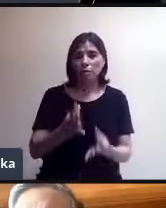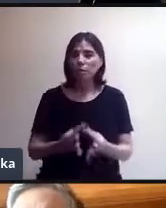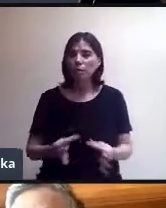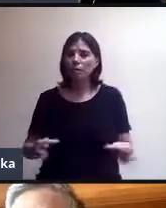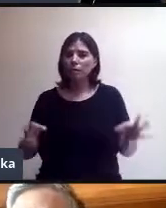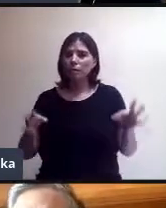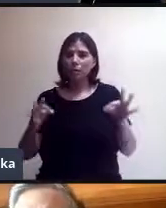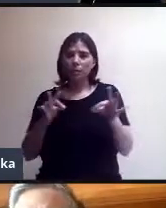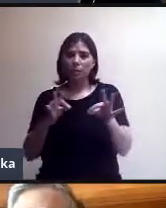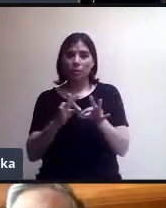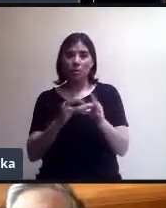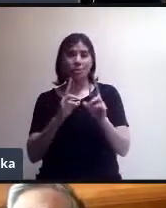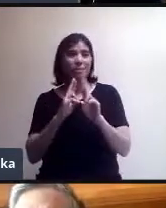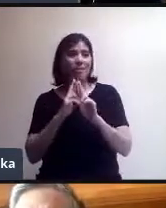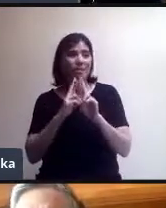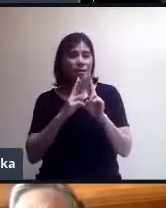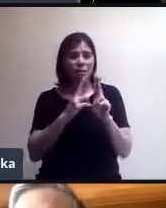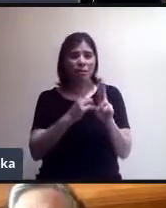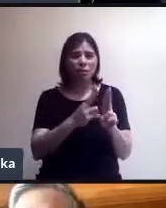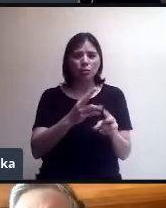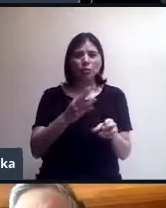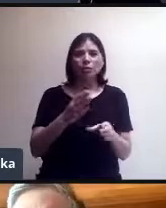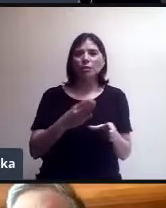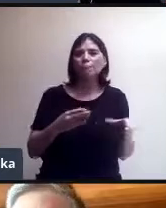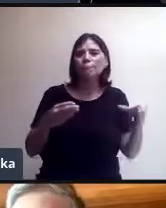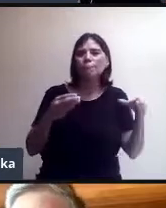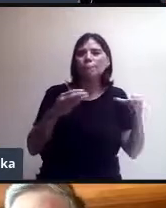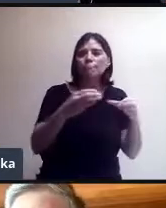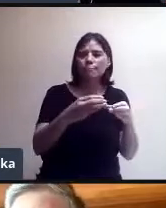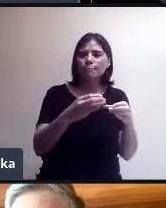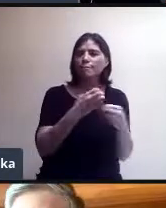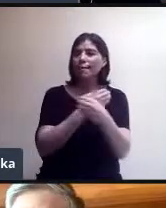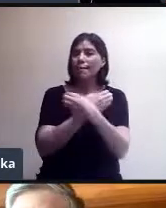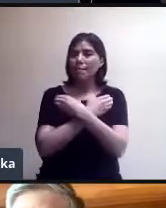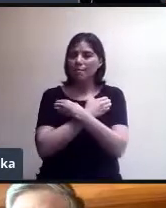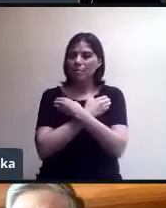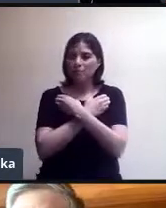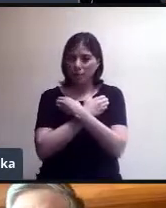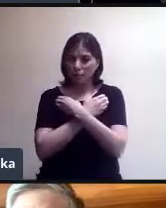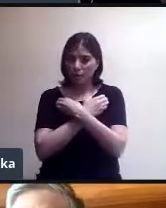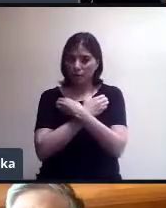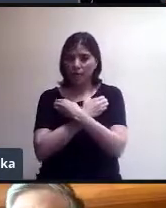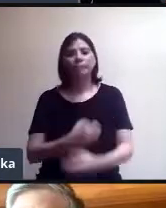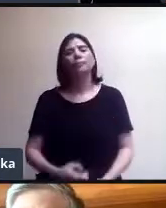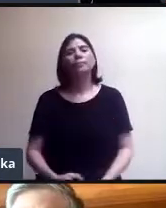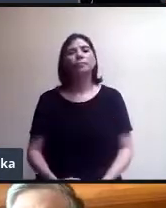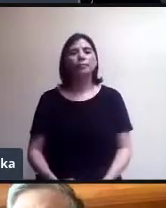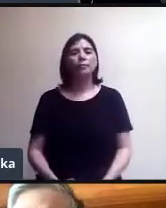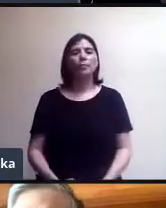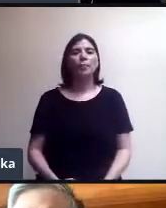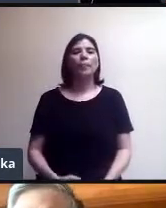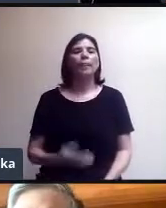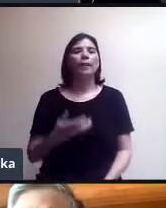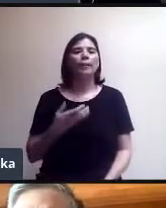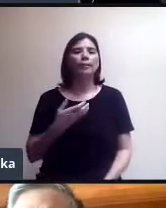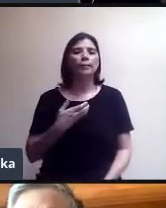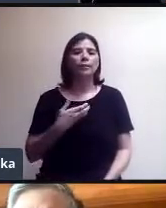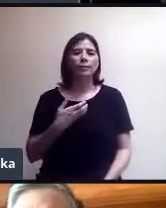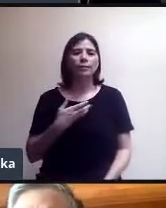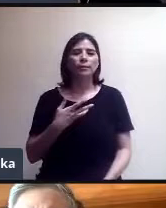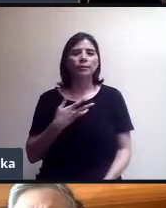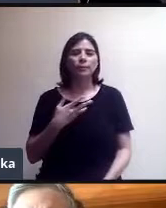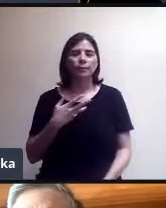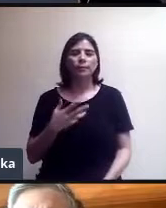La gran respuesta que ha habido de la comunidad educativa a absorber, a hacer parte de nuestra vida